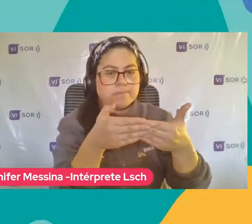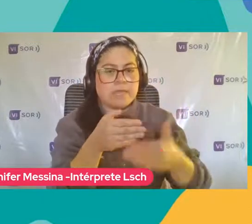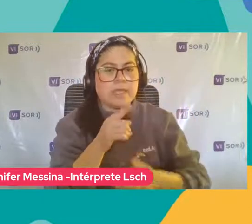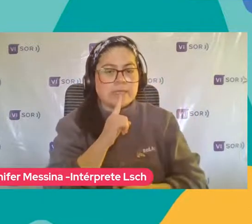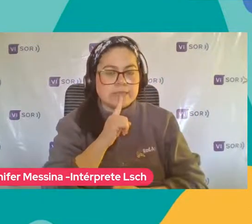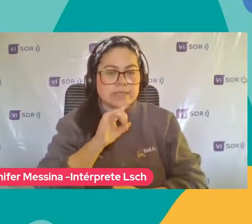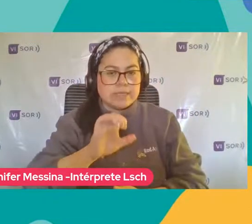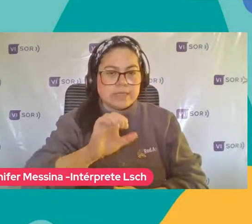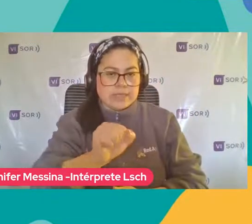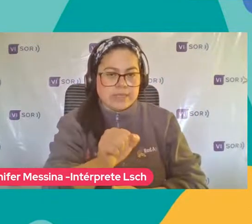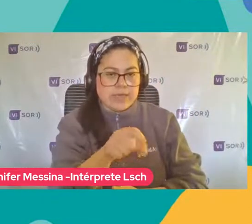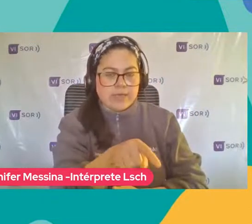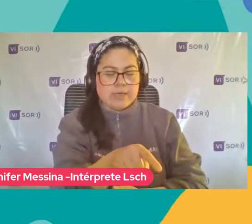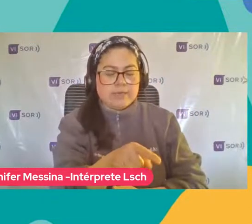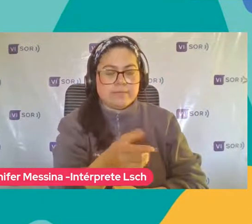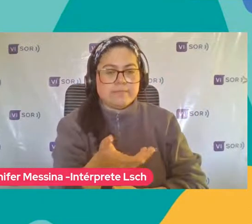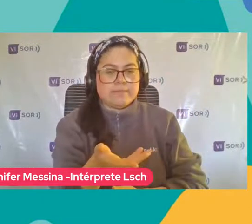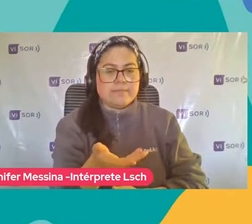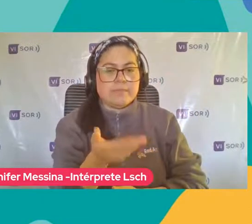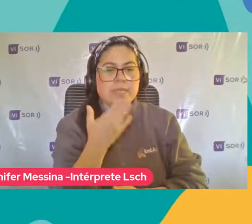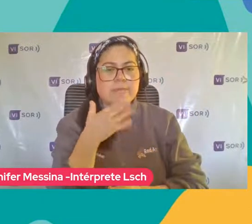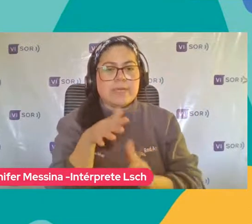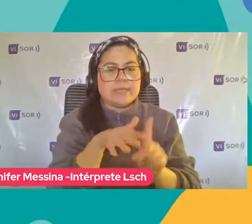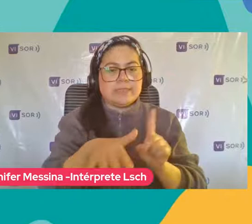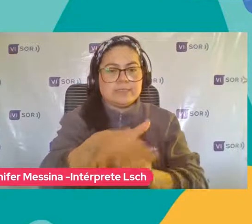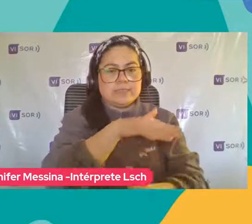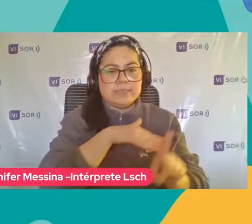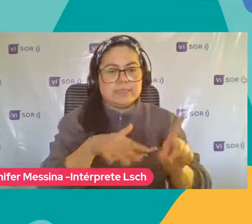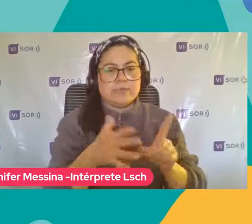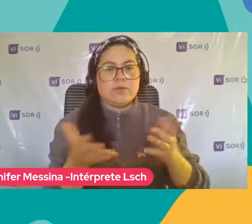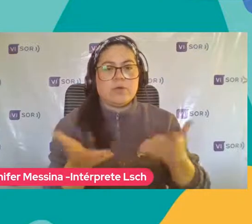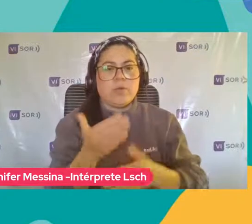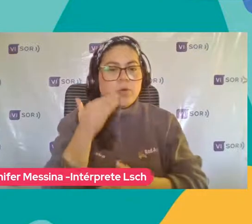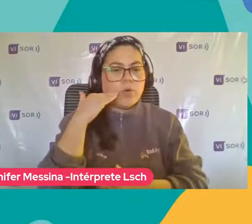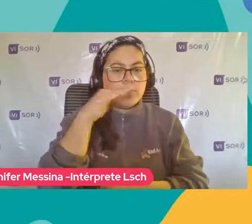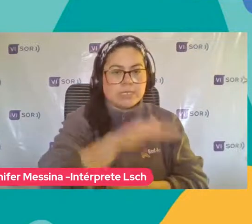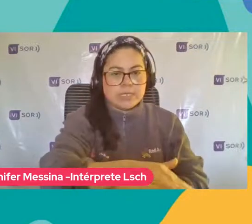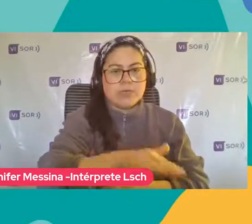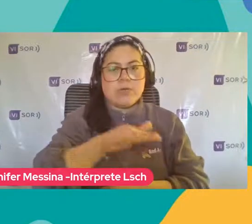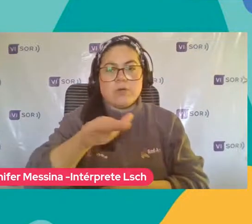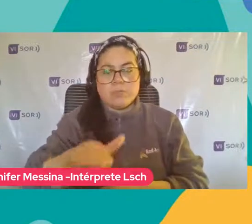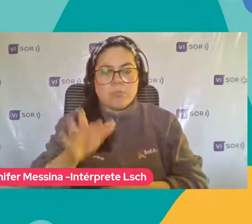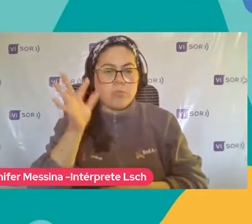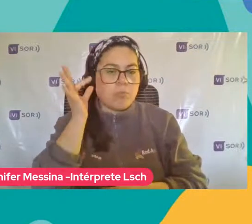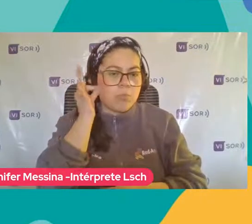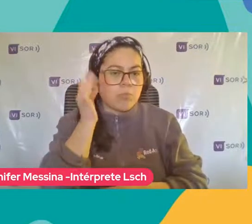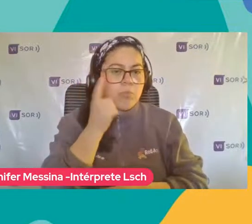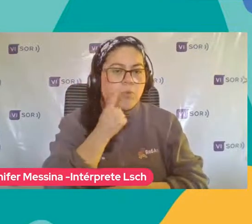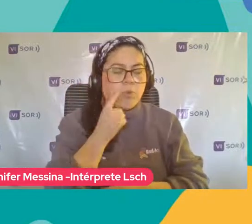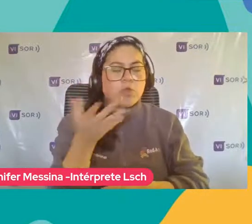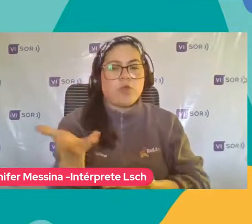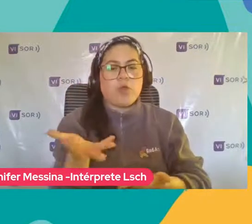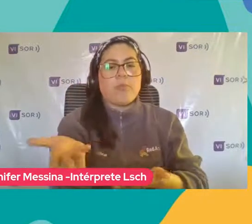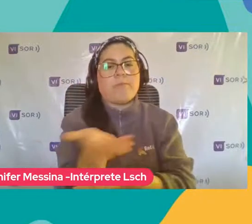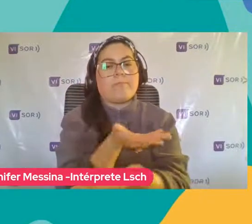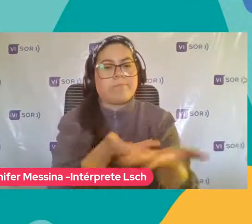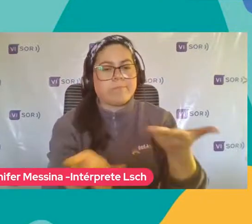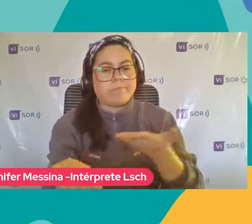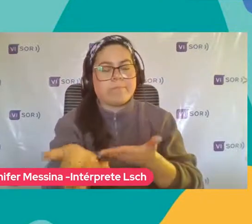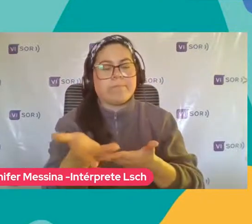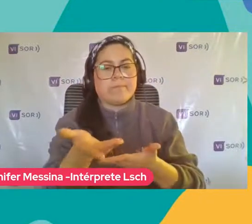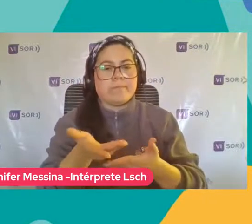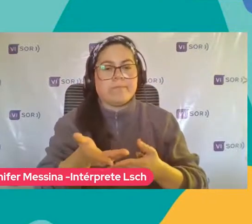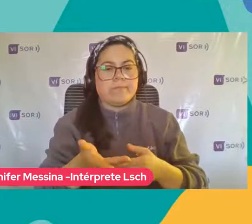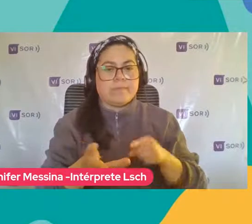Esto se va situando Dentro del contexto En el que el niño O la niña Seguramente Se desenvuelve Como es el caso En particular De